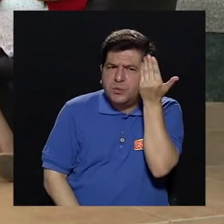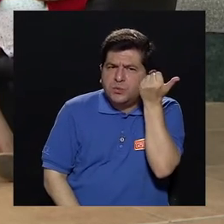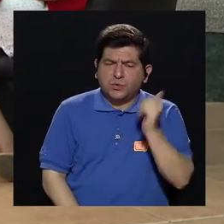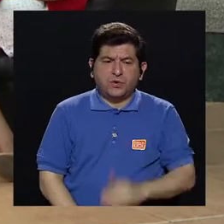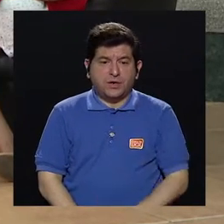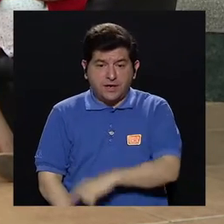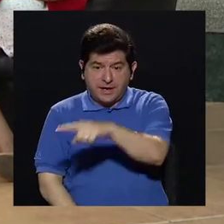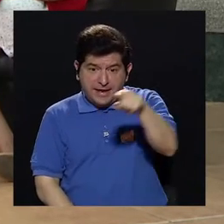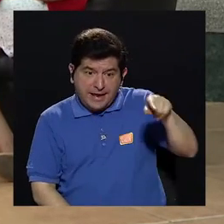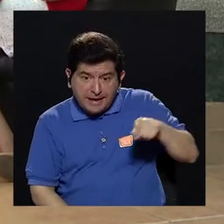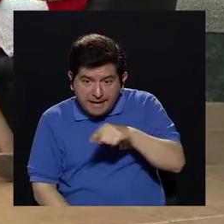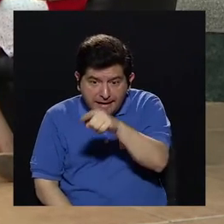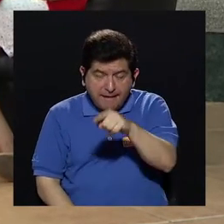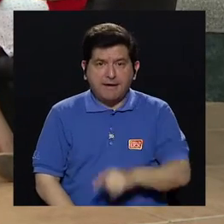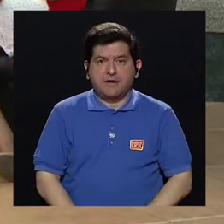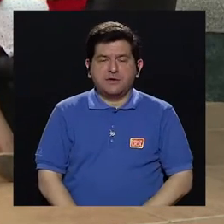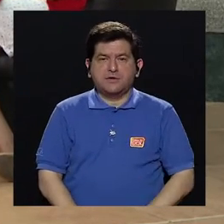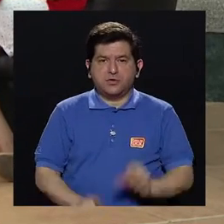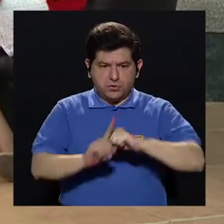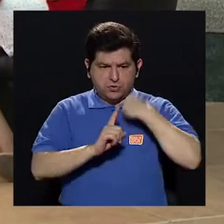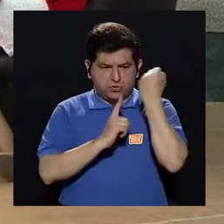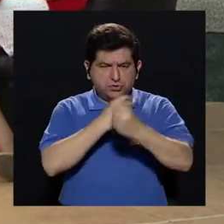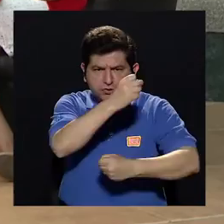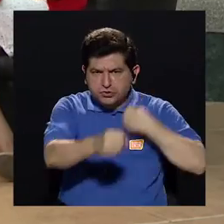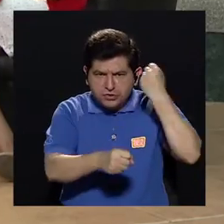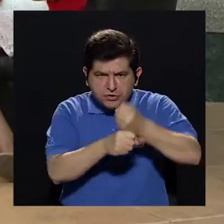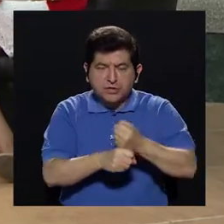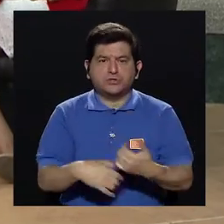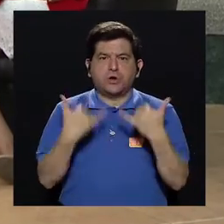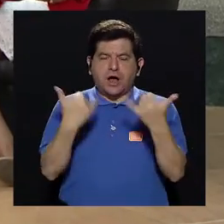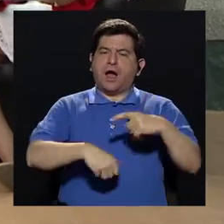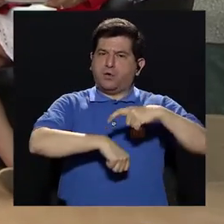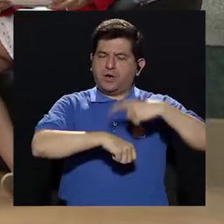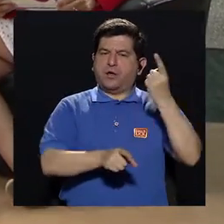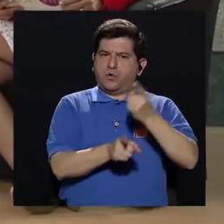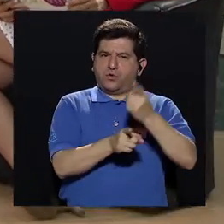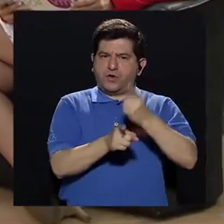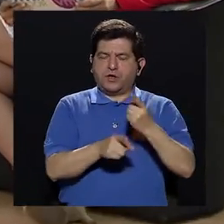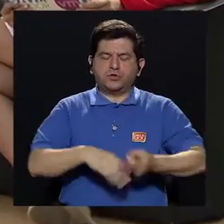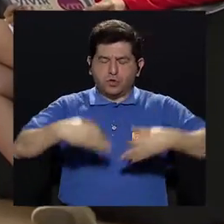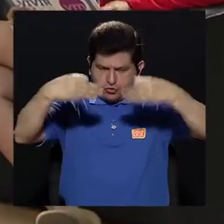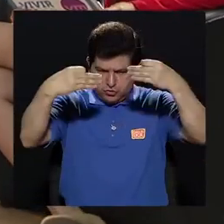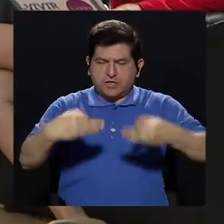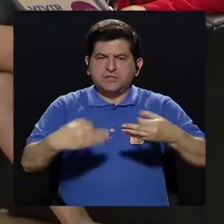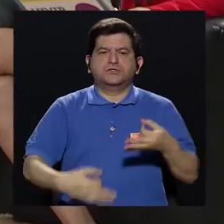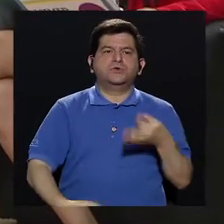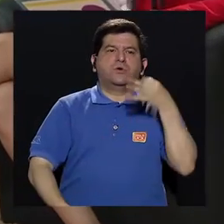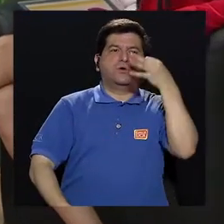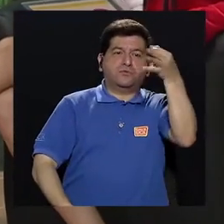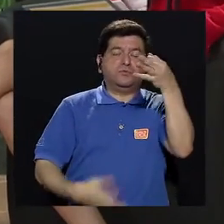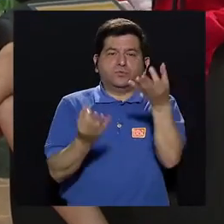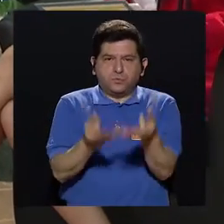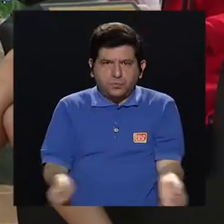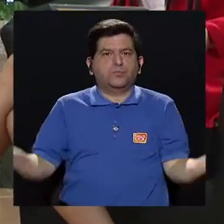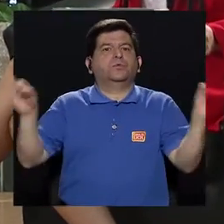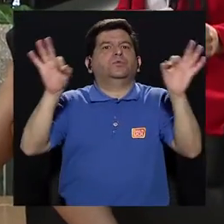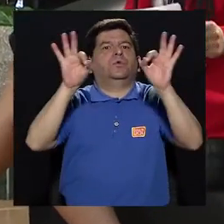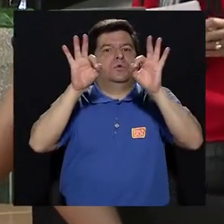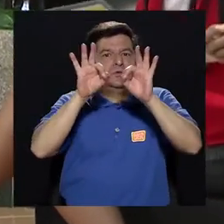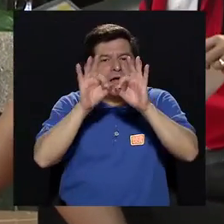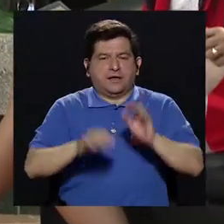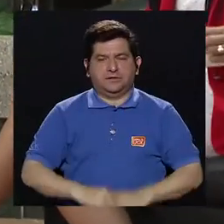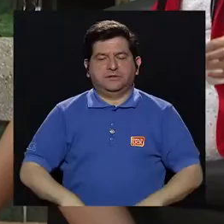ellos son quienes pues por su condición de edad están más a tiempo de tomar futuras decisiones que van a ser muy importantes